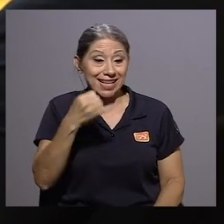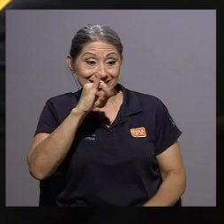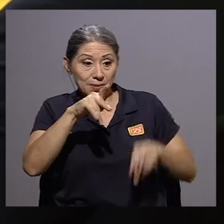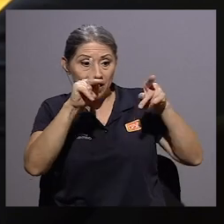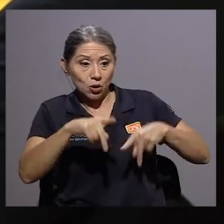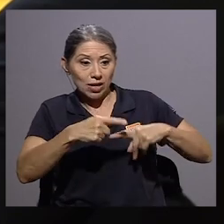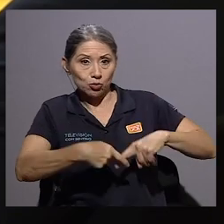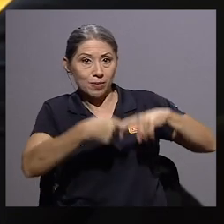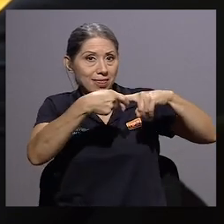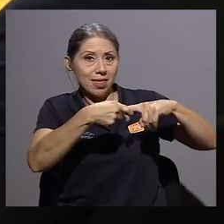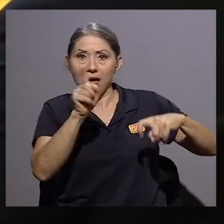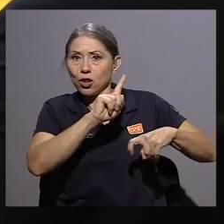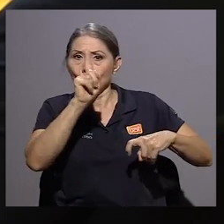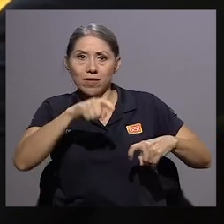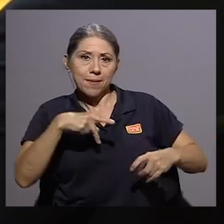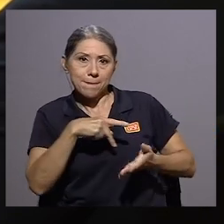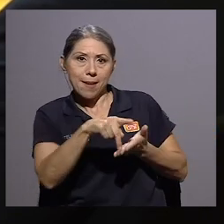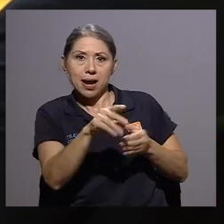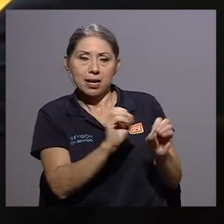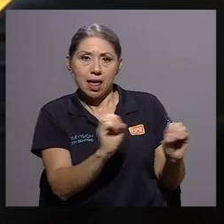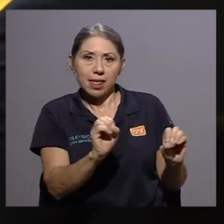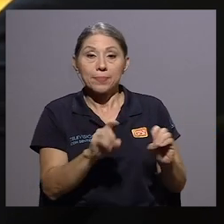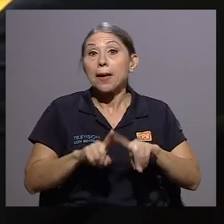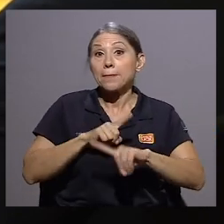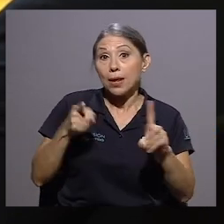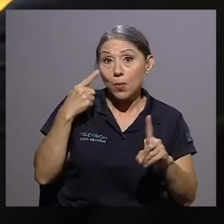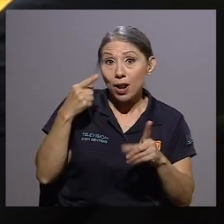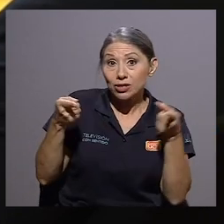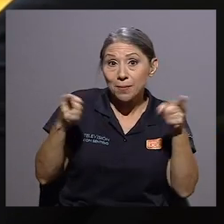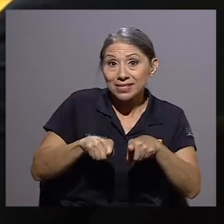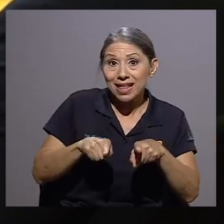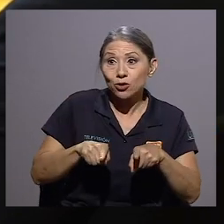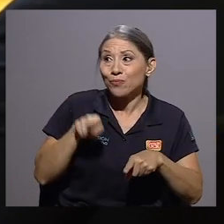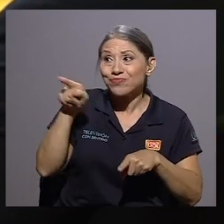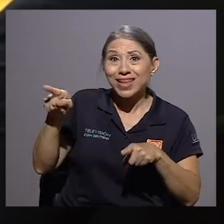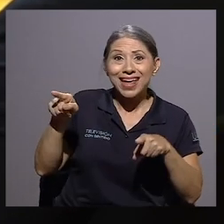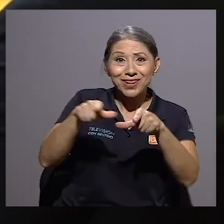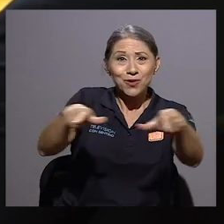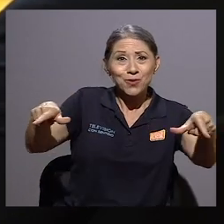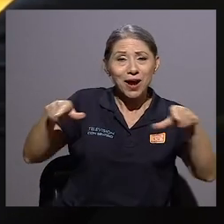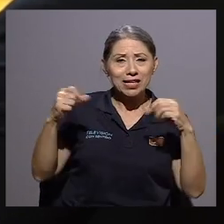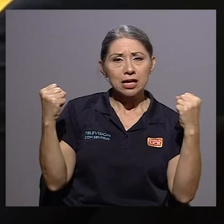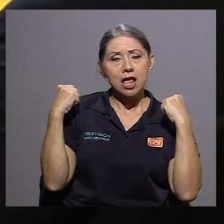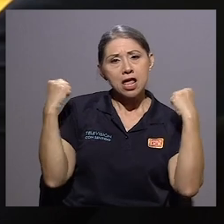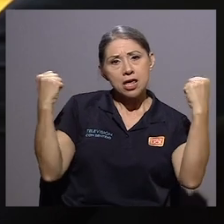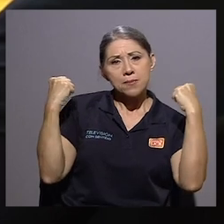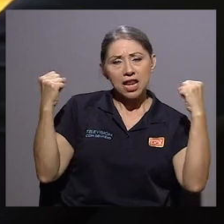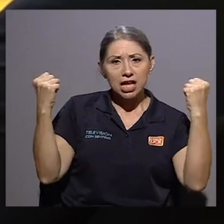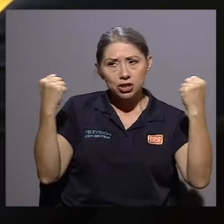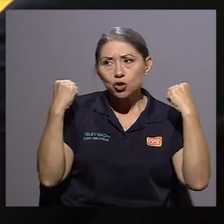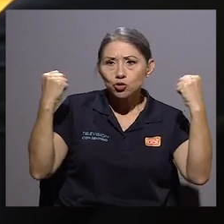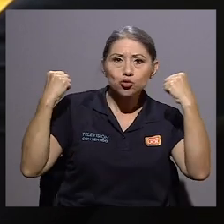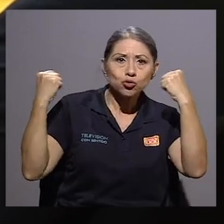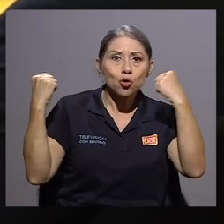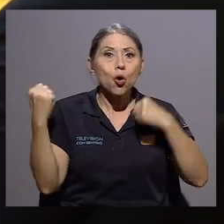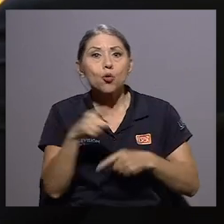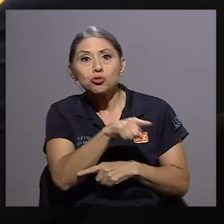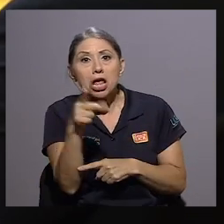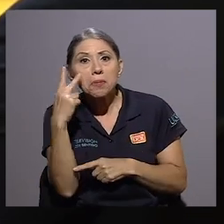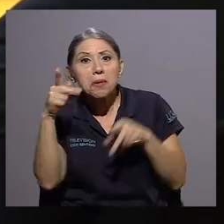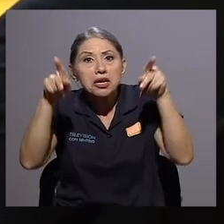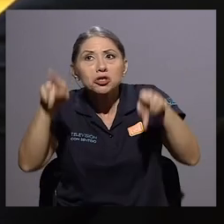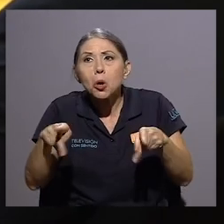Pero, don Marco, hay algo que está sucediendo mucho. Por ejemplo, en gimnasios usted ve a los instructores que dan clases vía streaming o